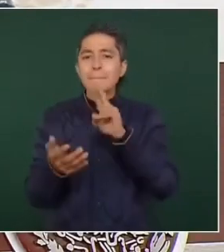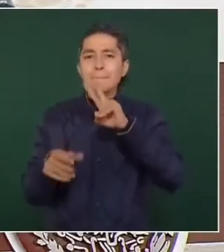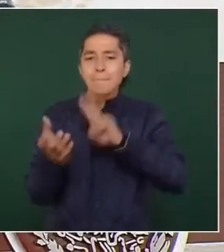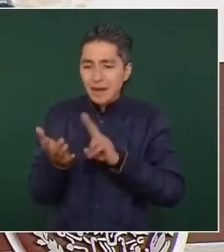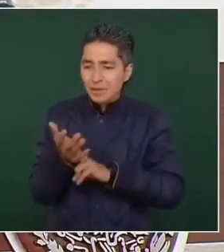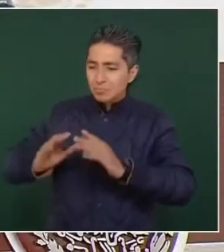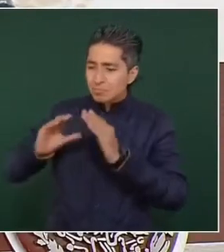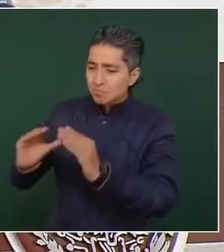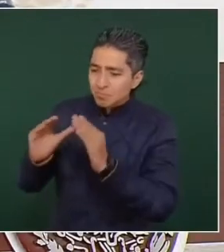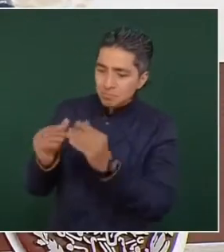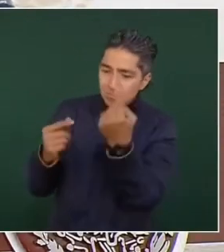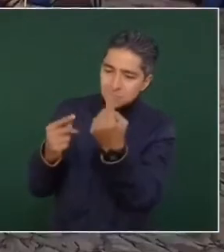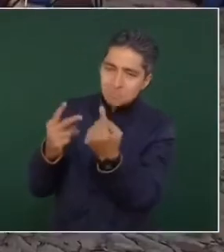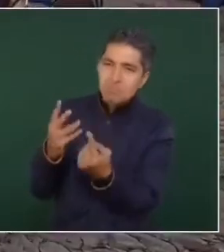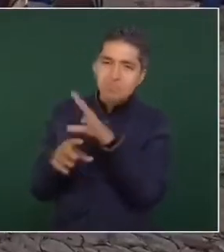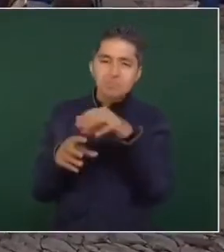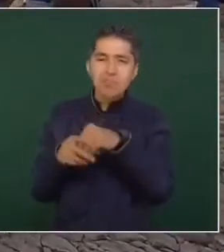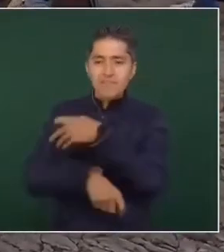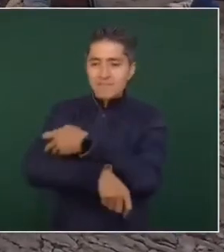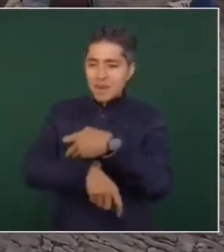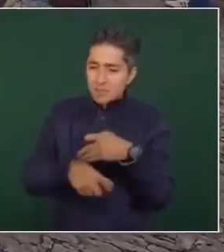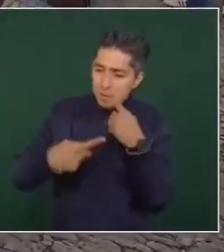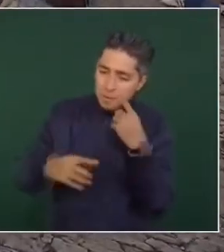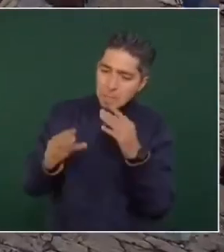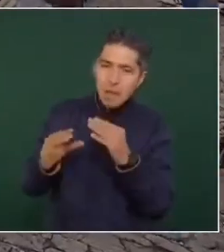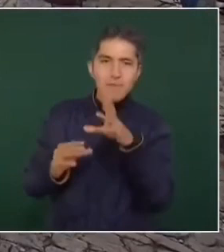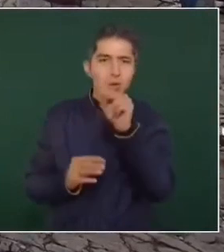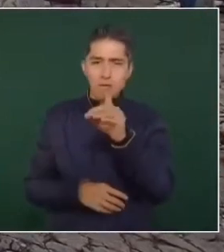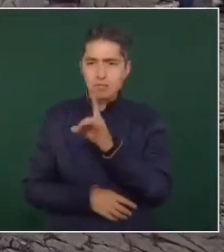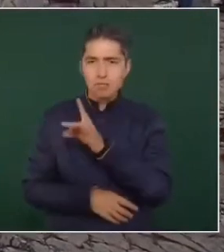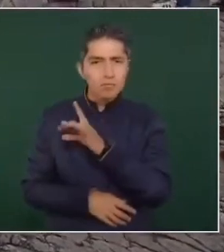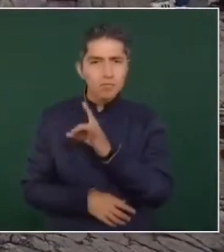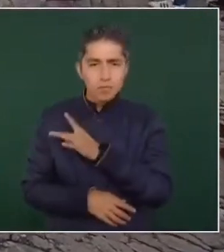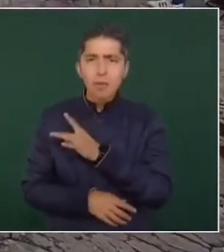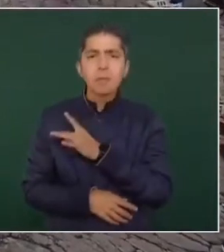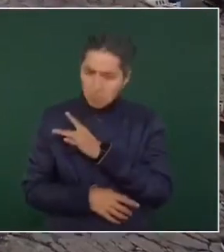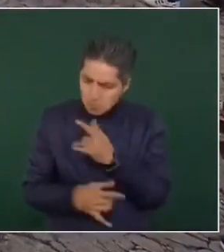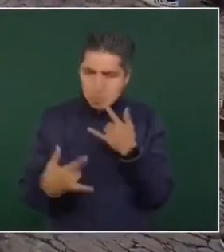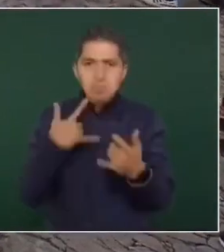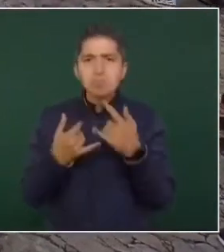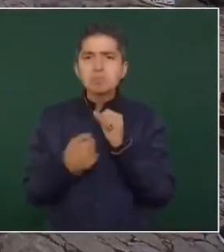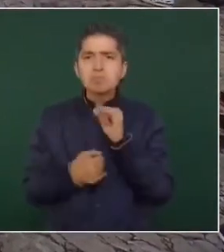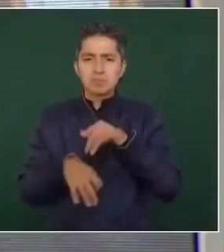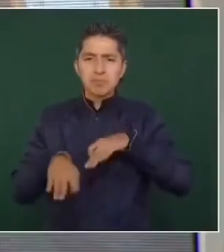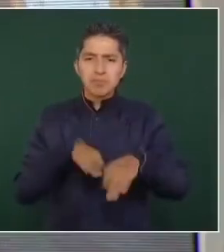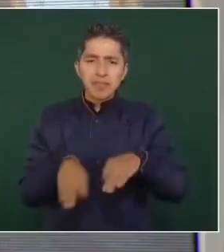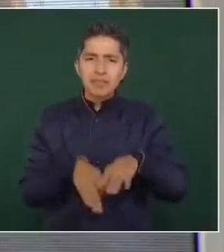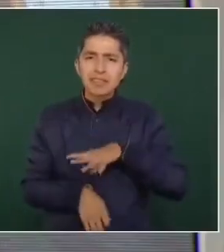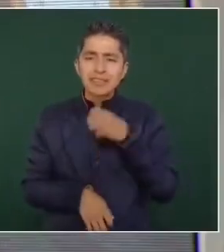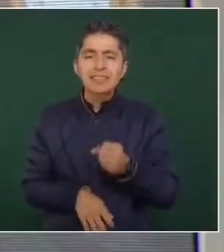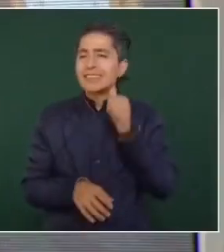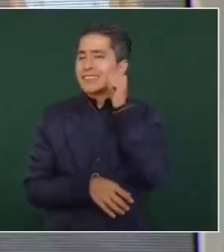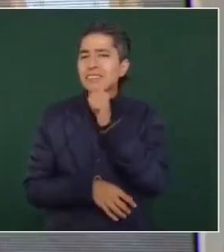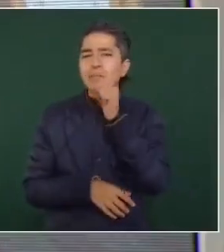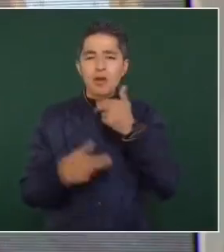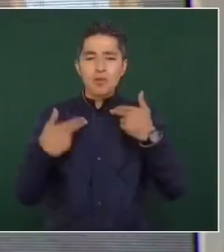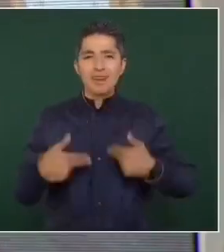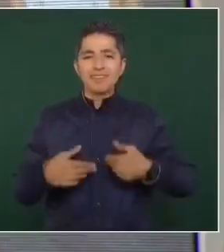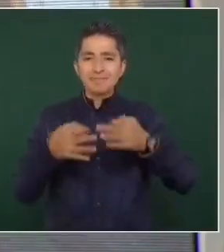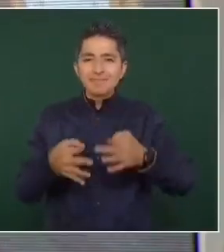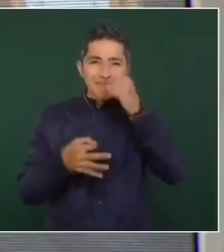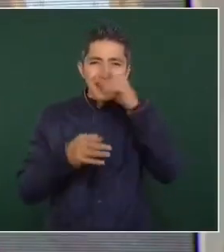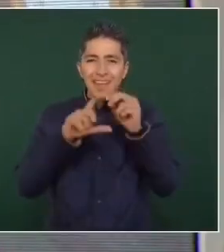a nuestras familias, al no temer enfrentar retos, siempre basadas en el humanismo mexicano.